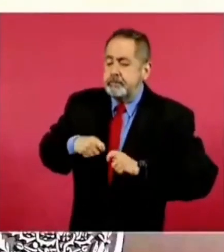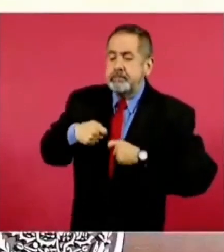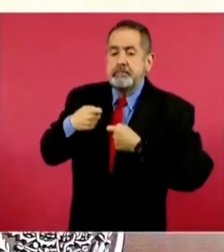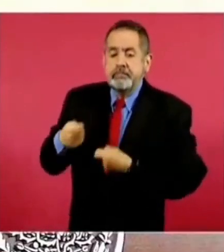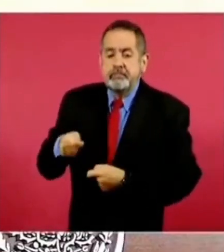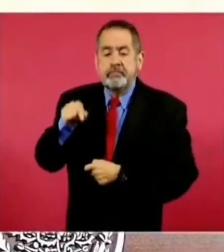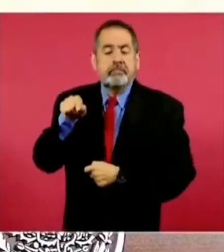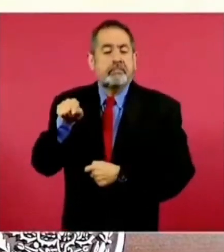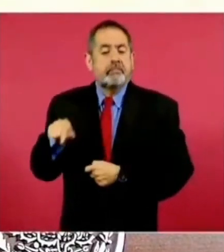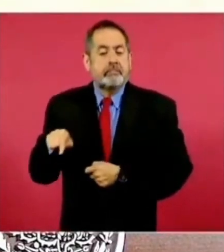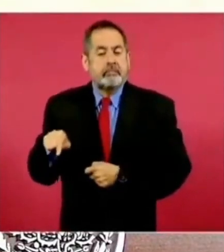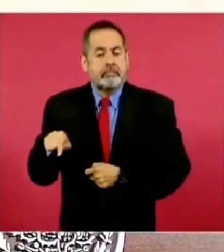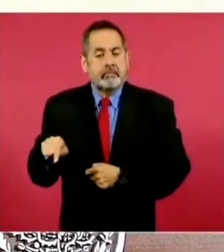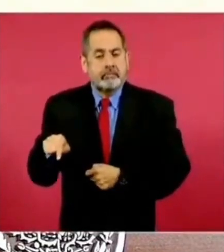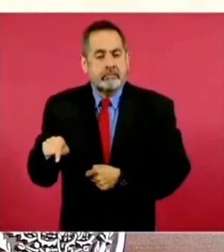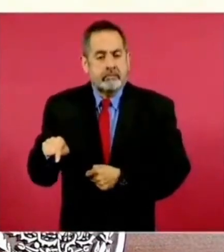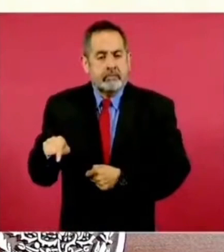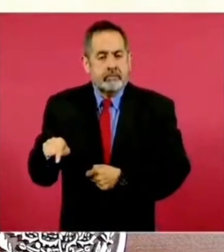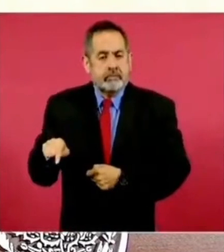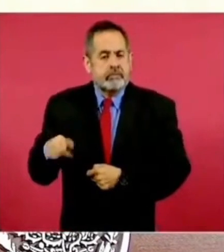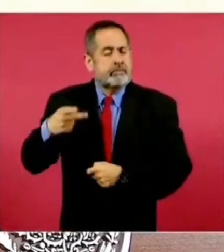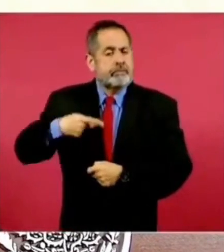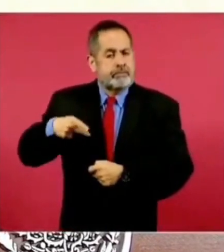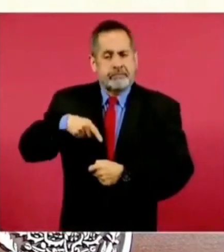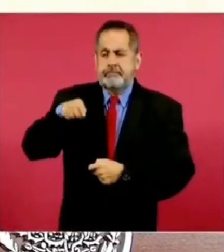es una persona